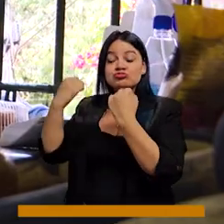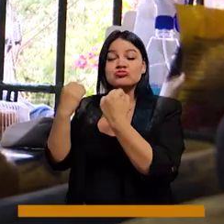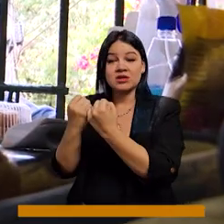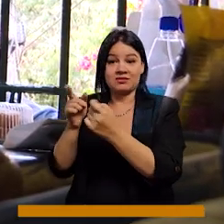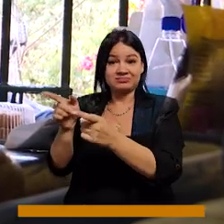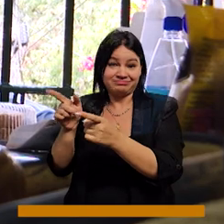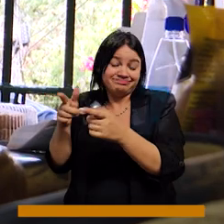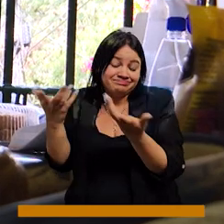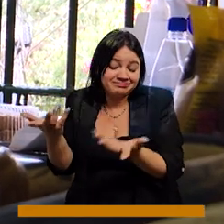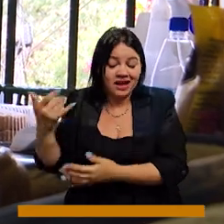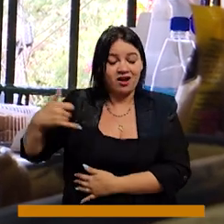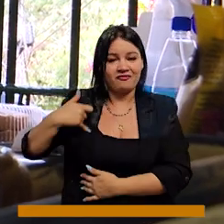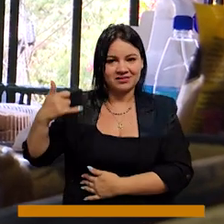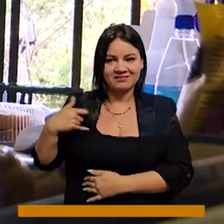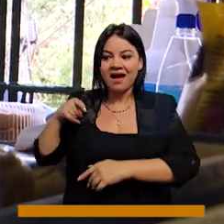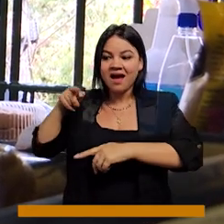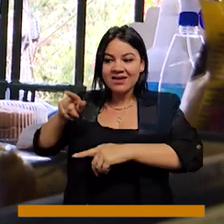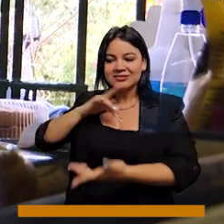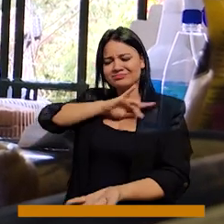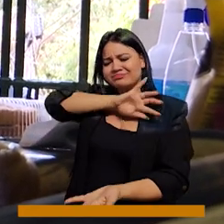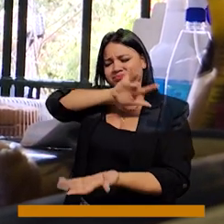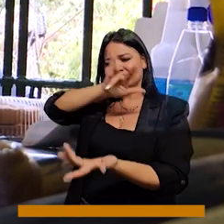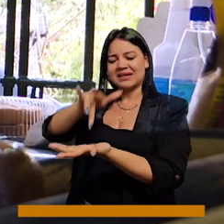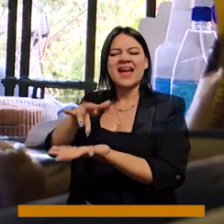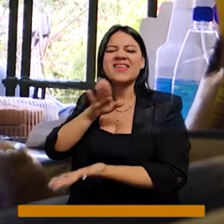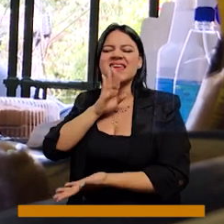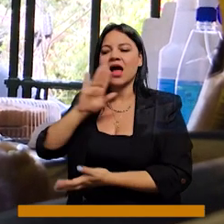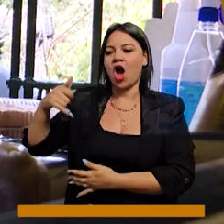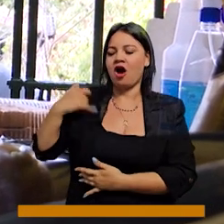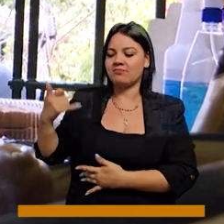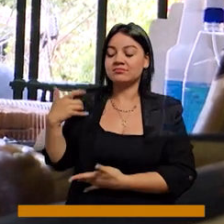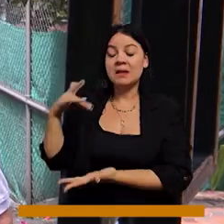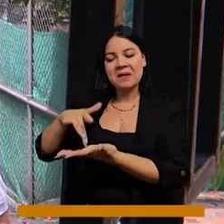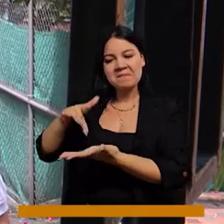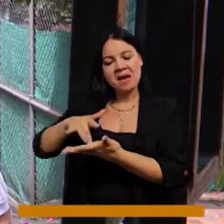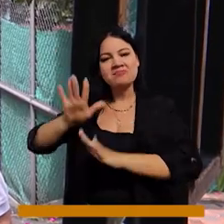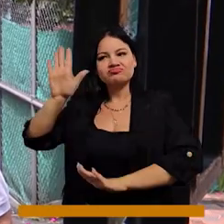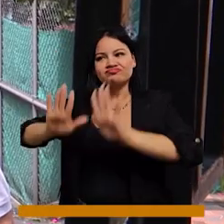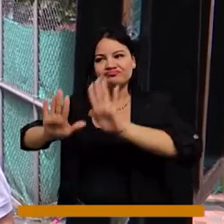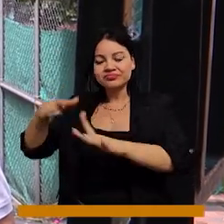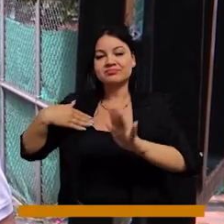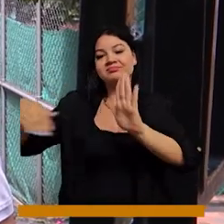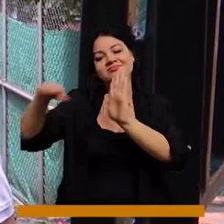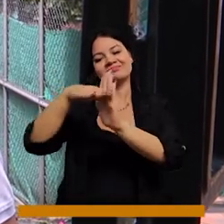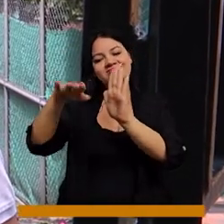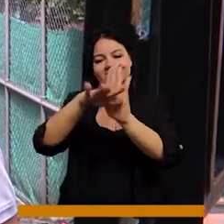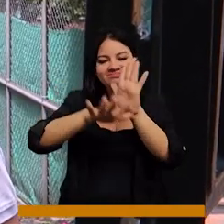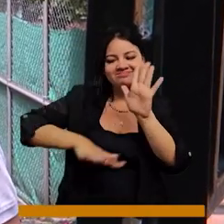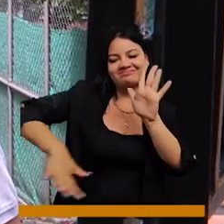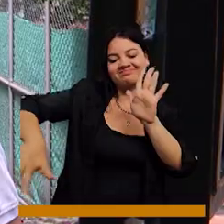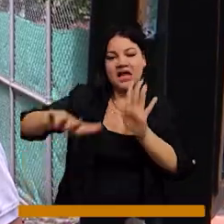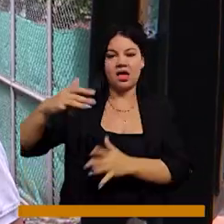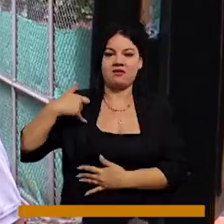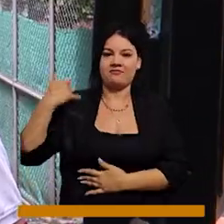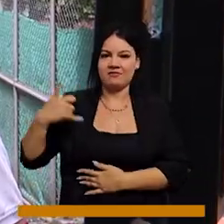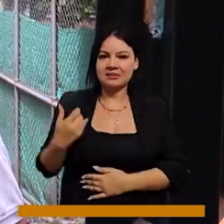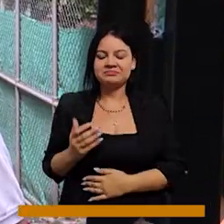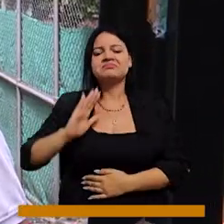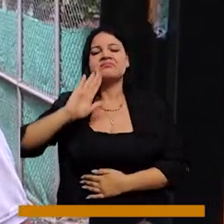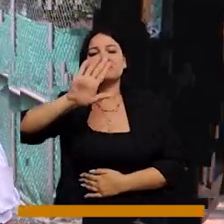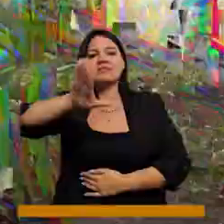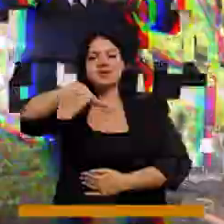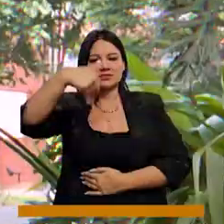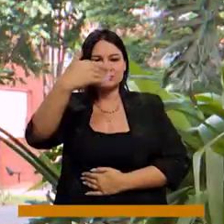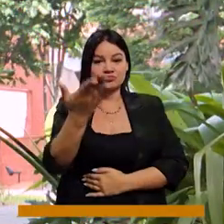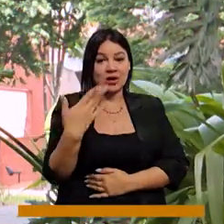Municipal de la Juventud. Un espacio para que los jóvenes pudiéramos participar y apropiarnos de la política pública de juventud. Después hice